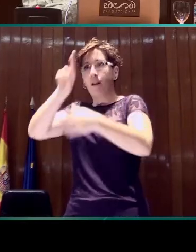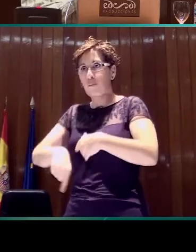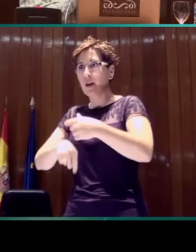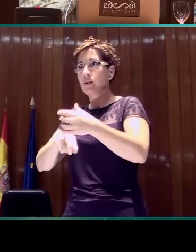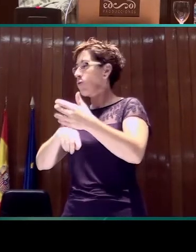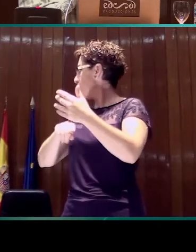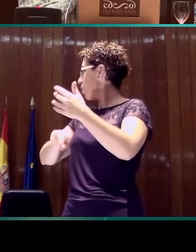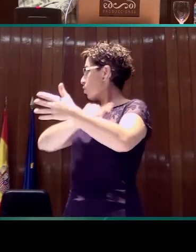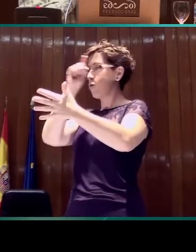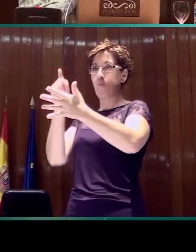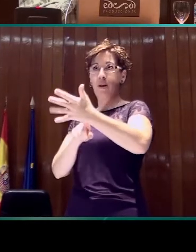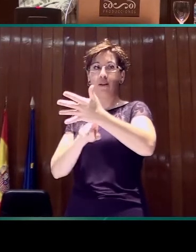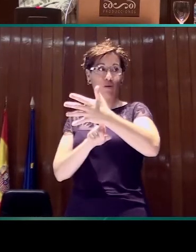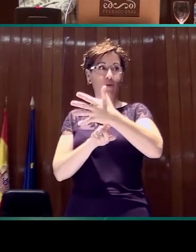dedo.